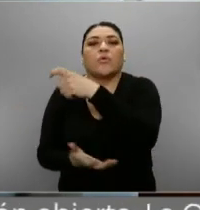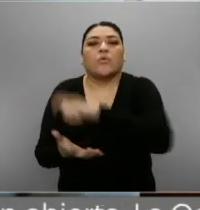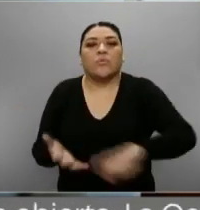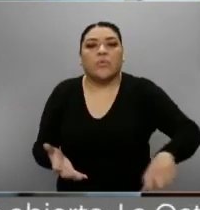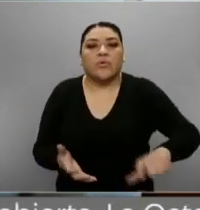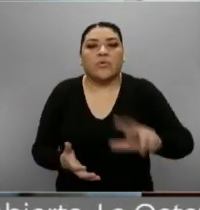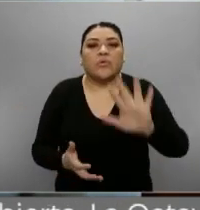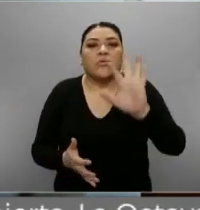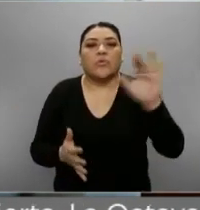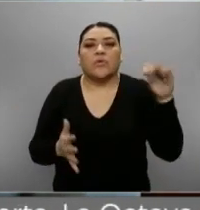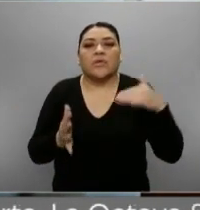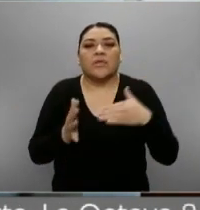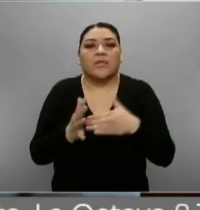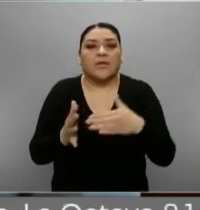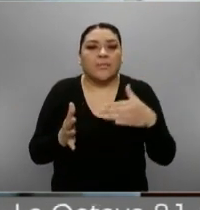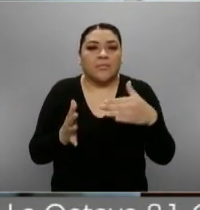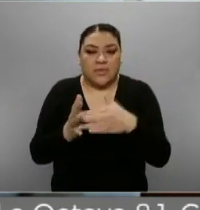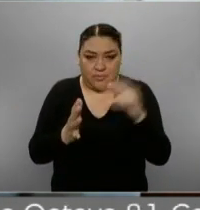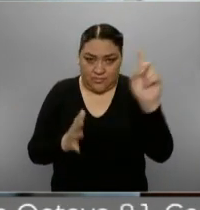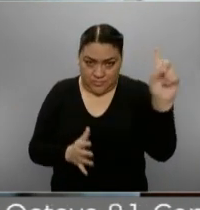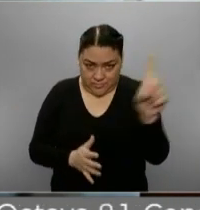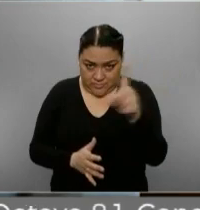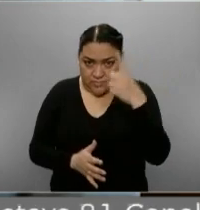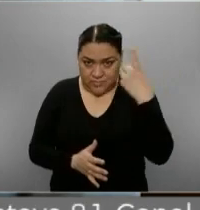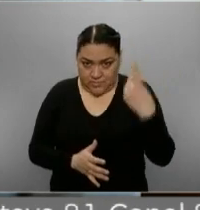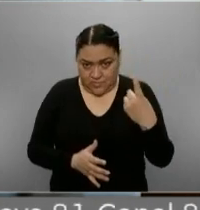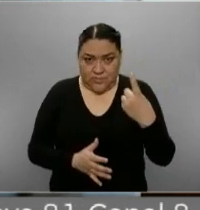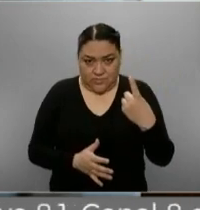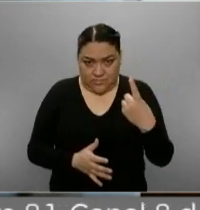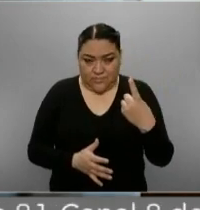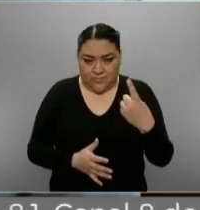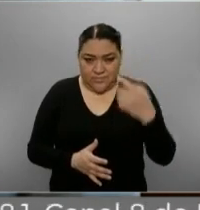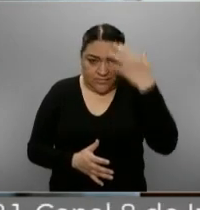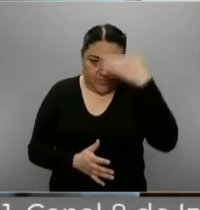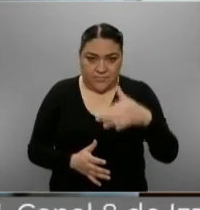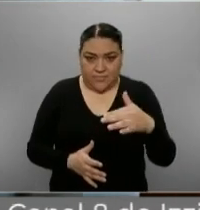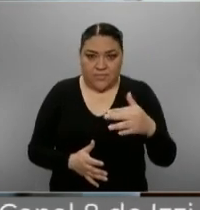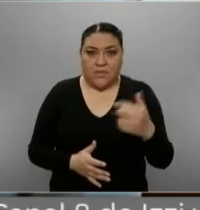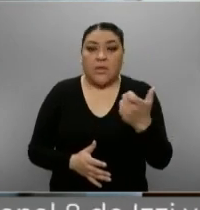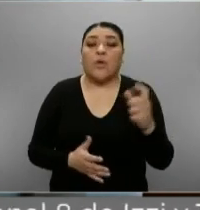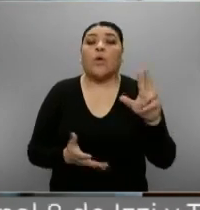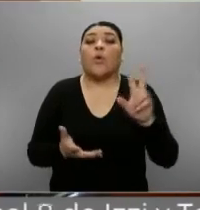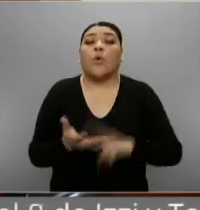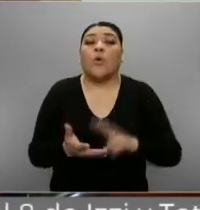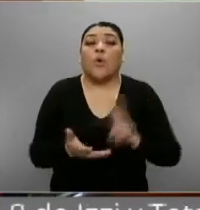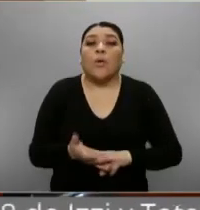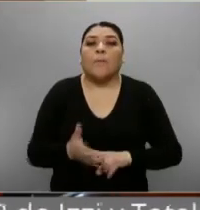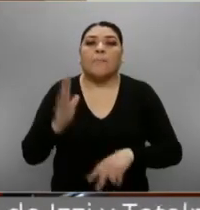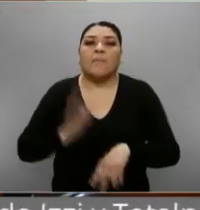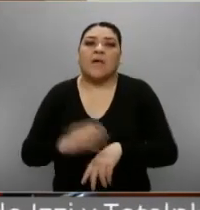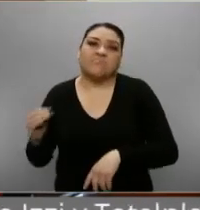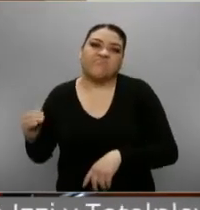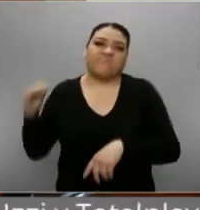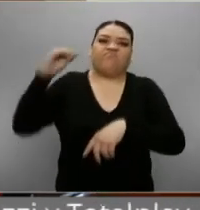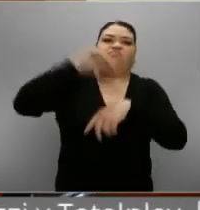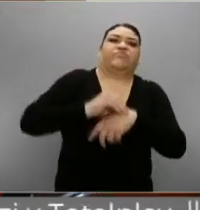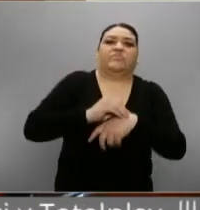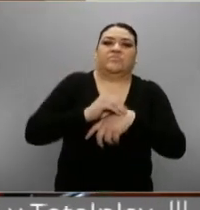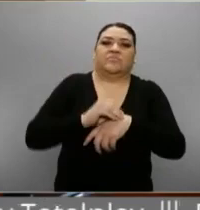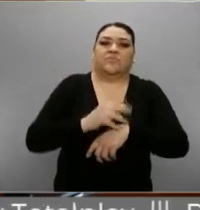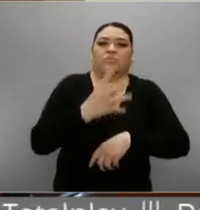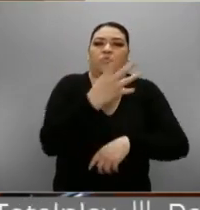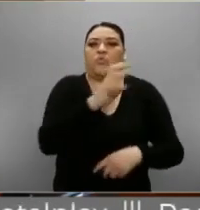50 millones de dólares en 475 millones de dólares.